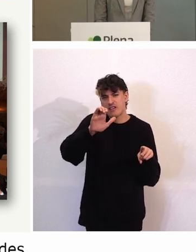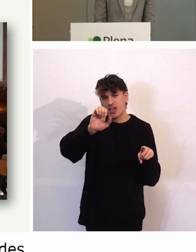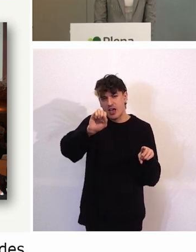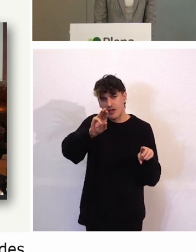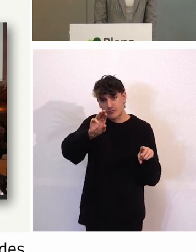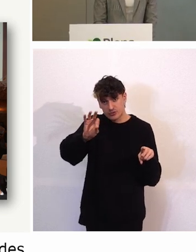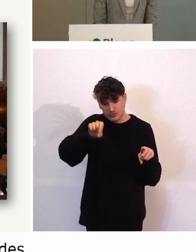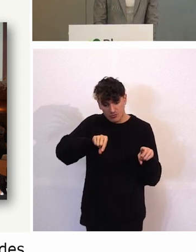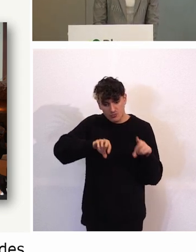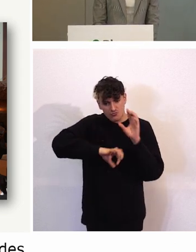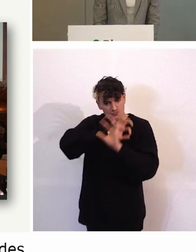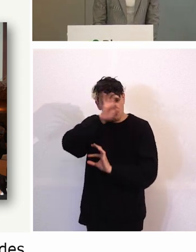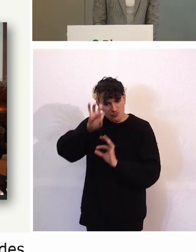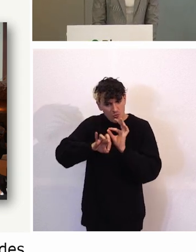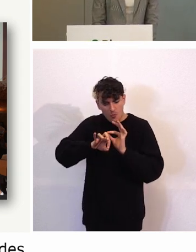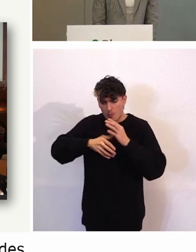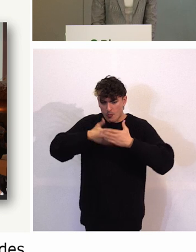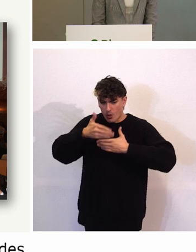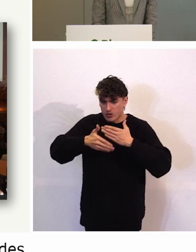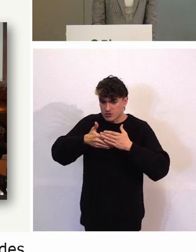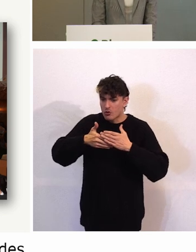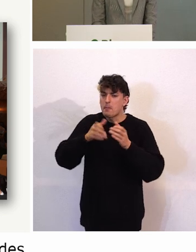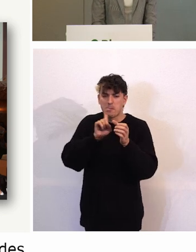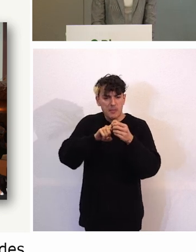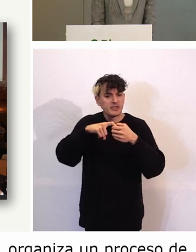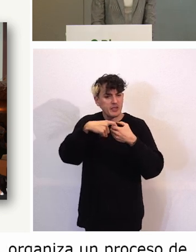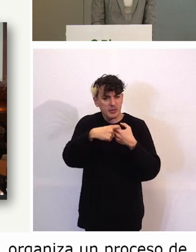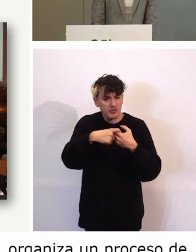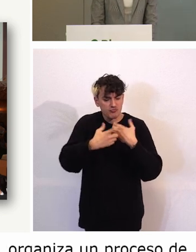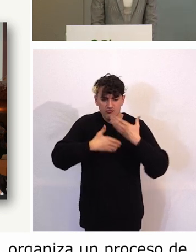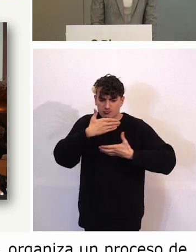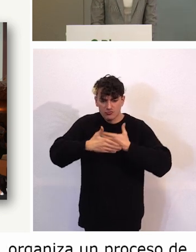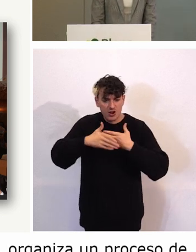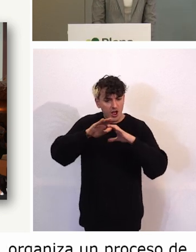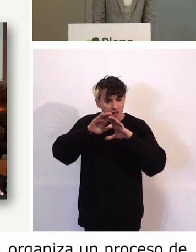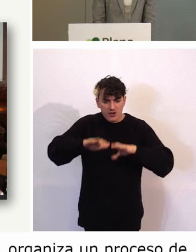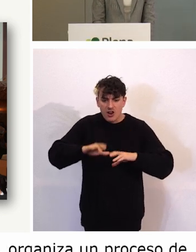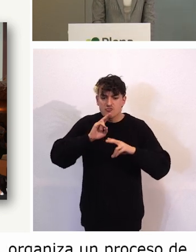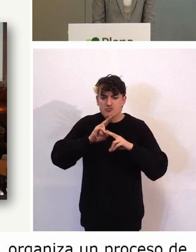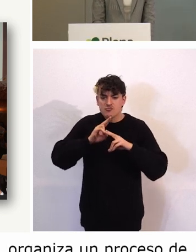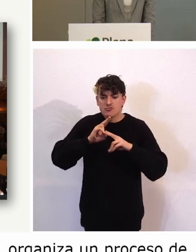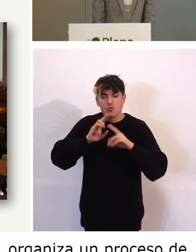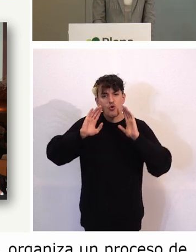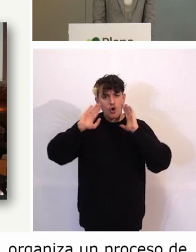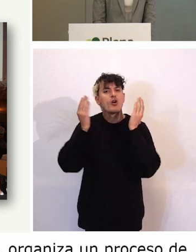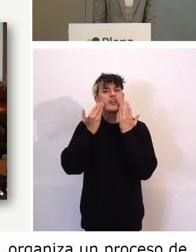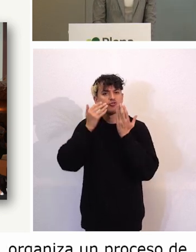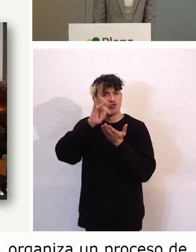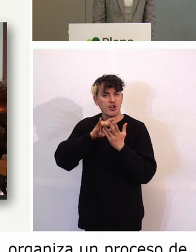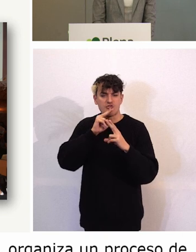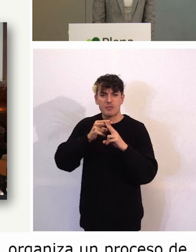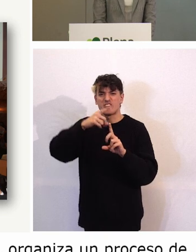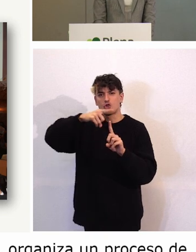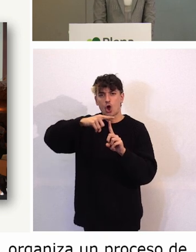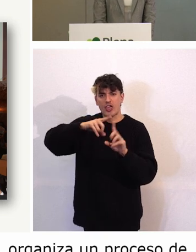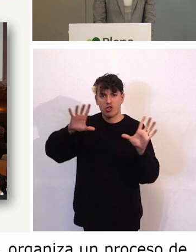proceso de participación que finaliza con un congreso denominado Toledo X. Donde se